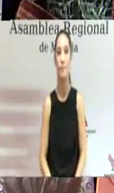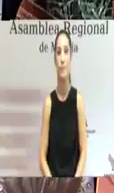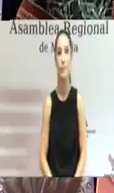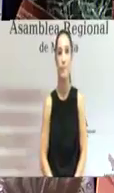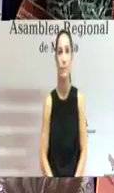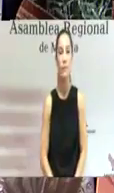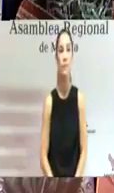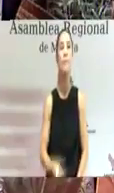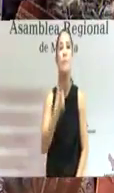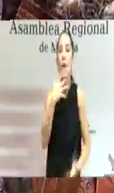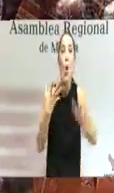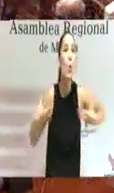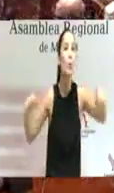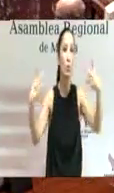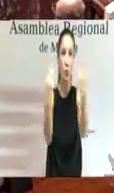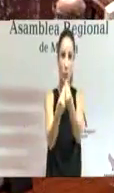Juntos